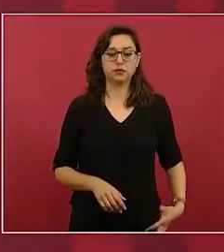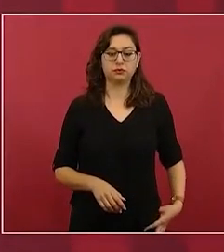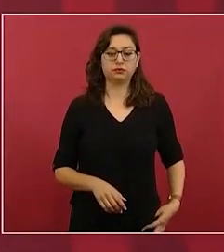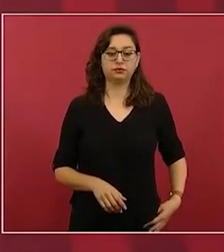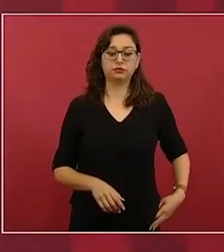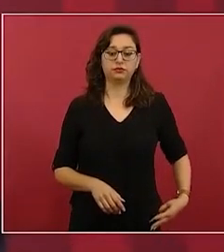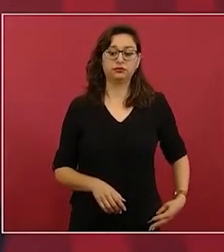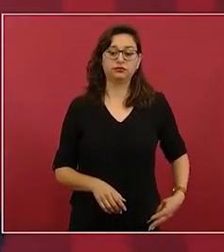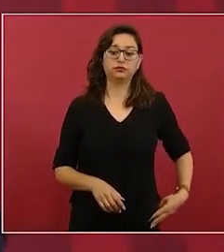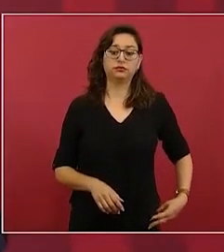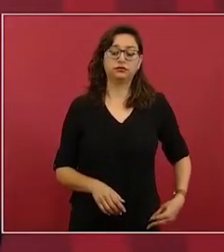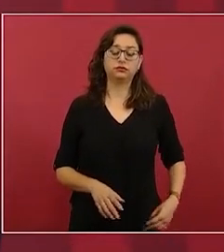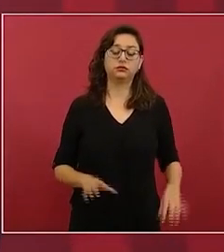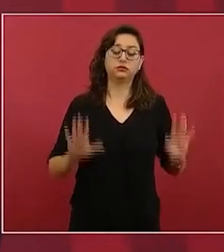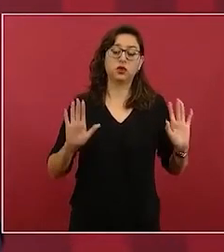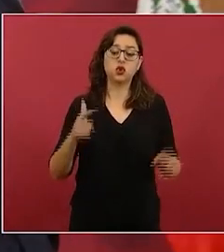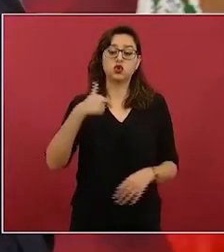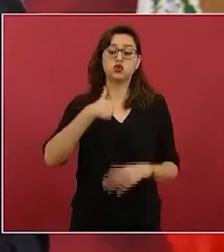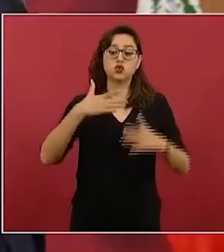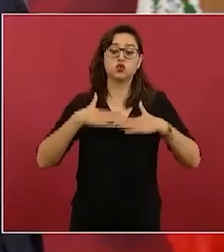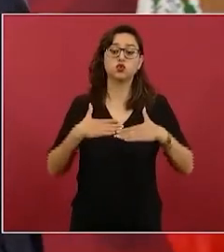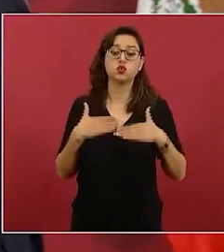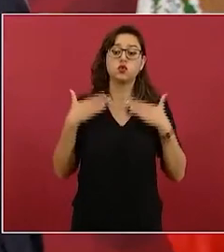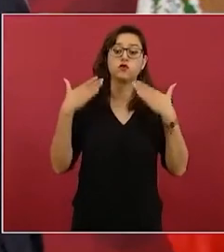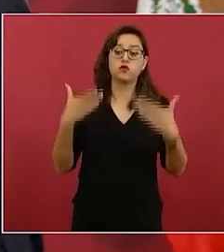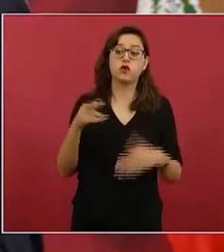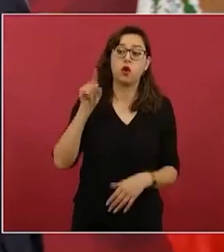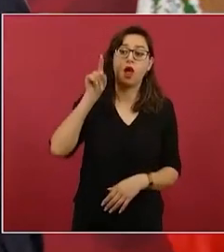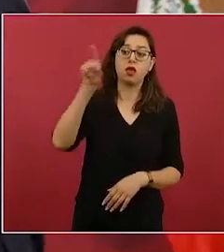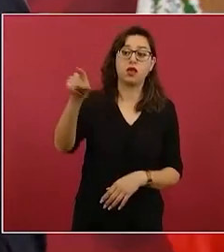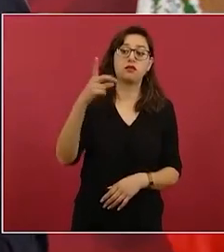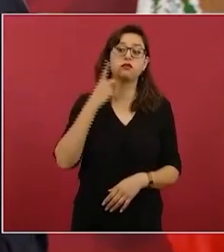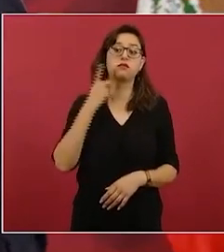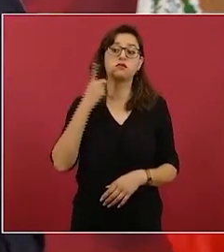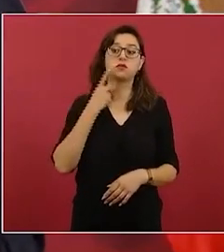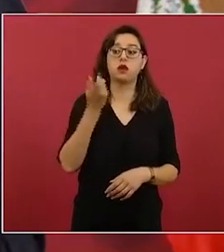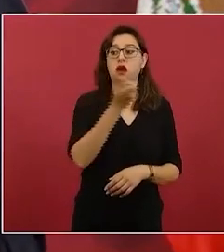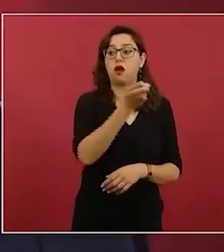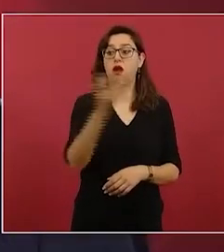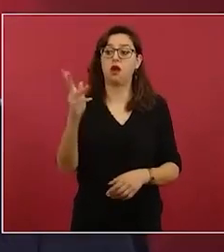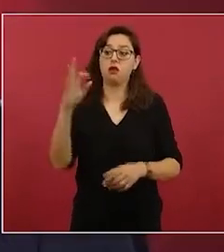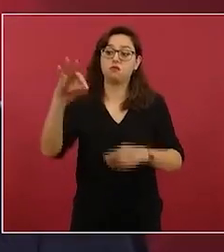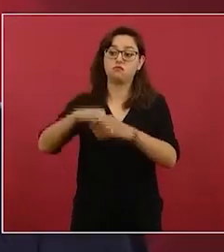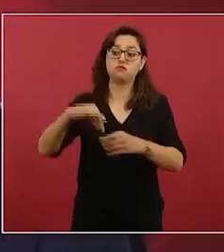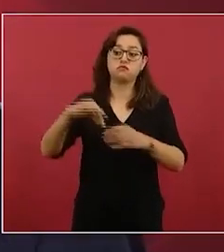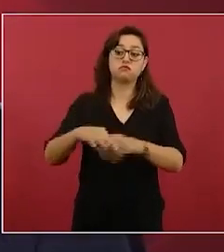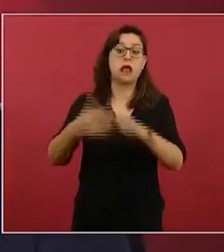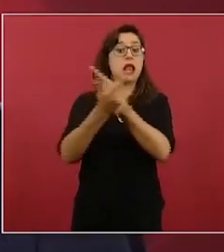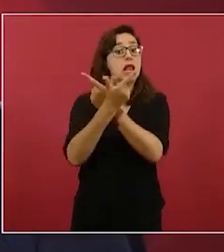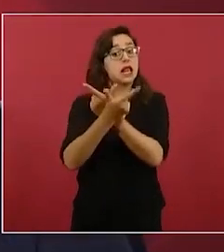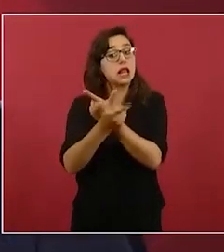confiando en que van a votar libremente y se van a rebelar